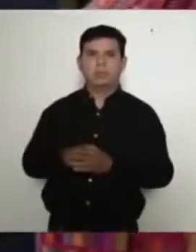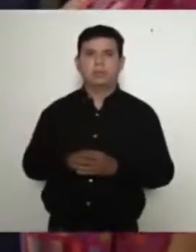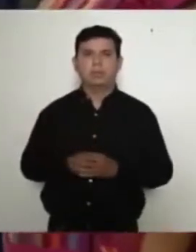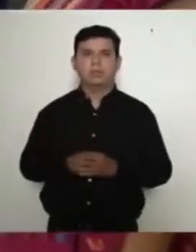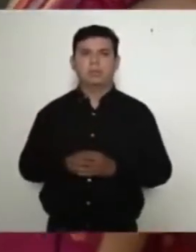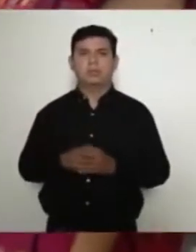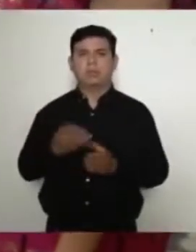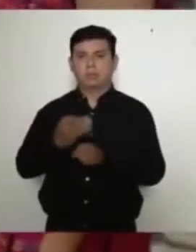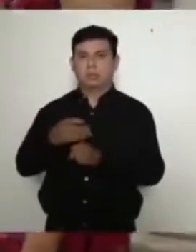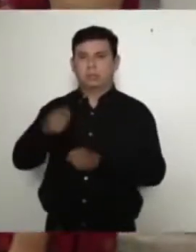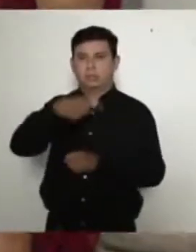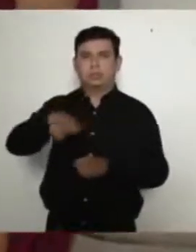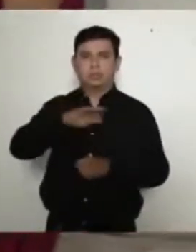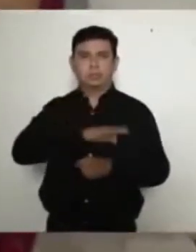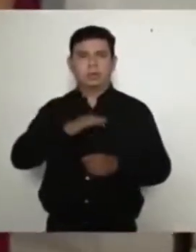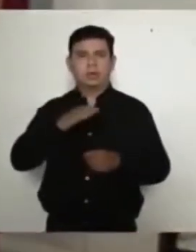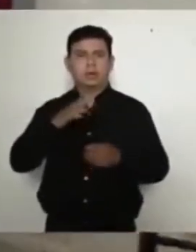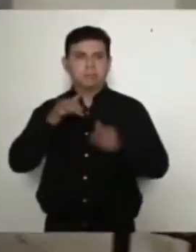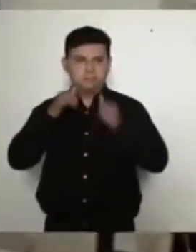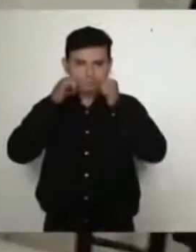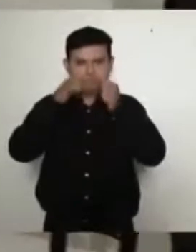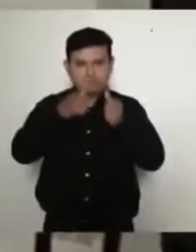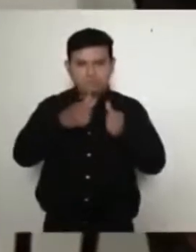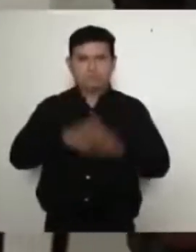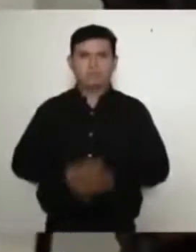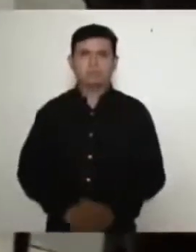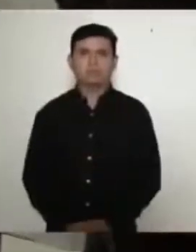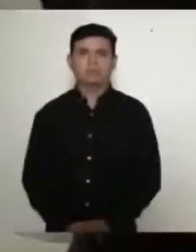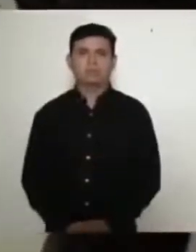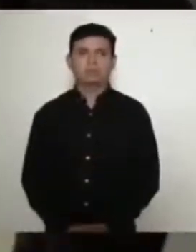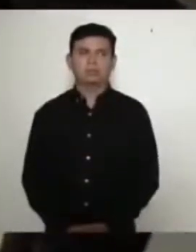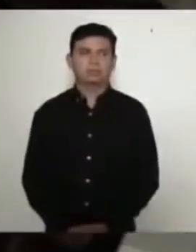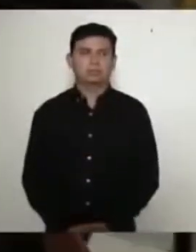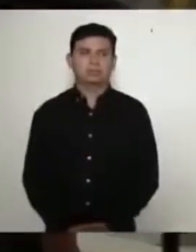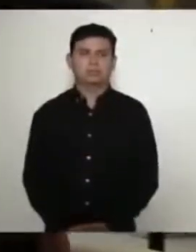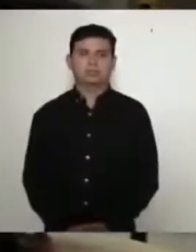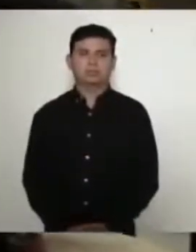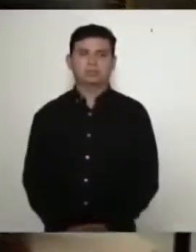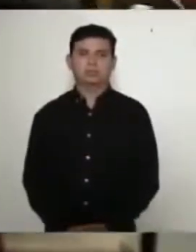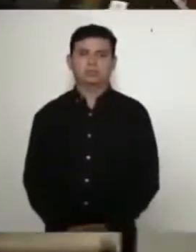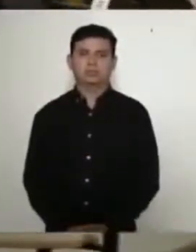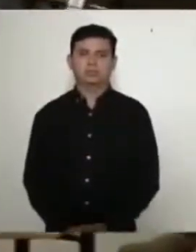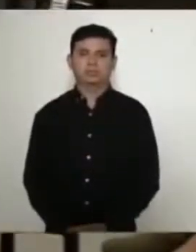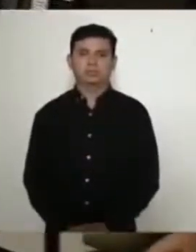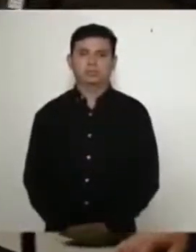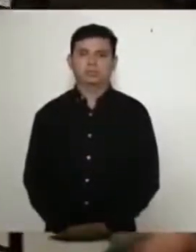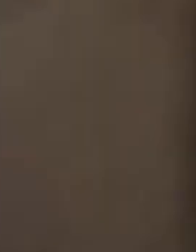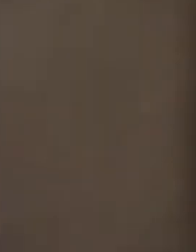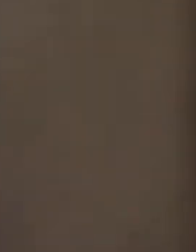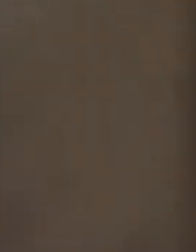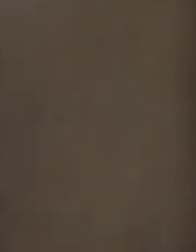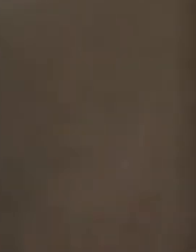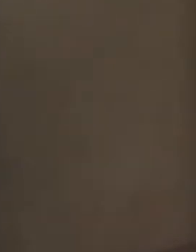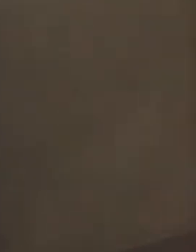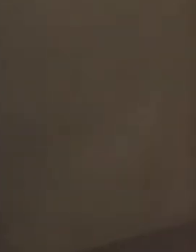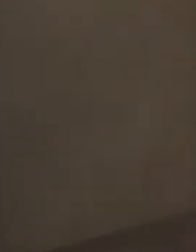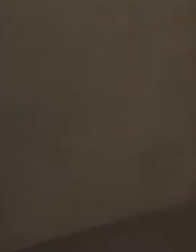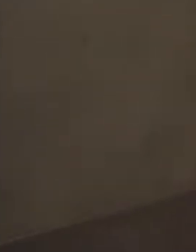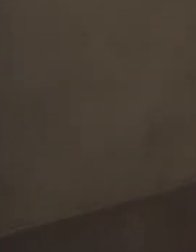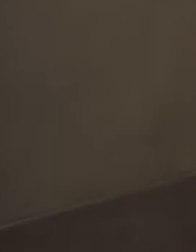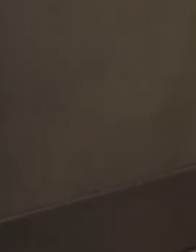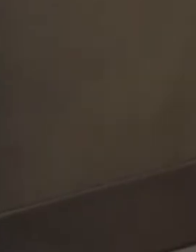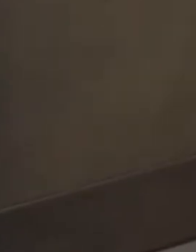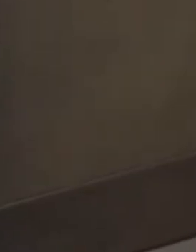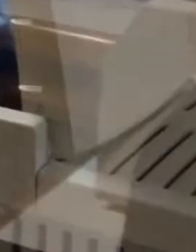en compañía de la senadora Susana Harp, representantes militares y de salud, quienes informaron de los avances en cuanto al fortalecimiento de hospitales